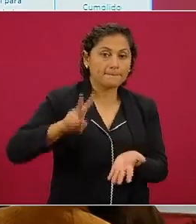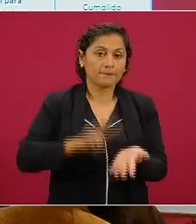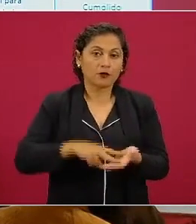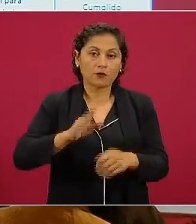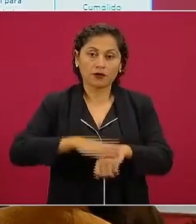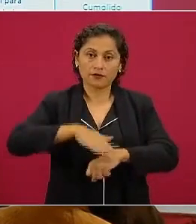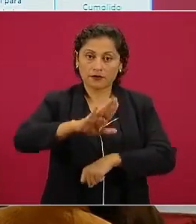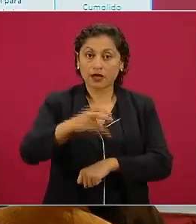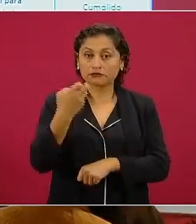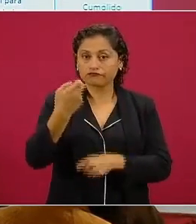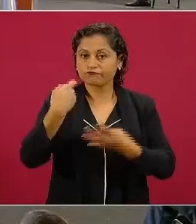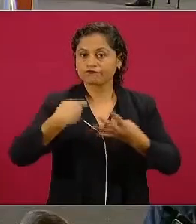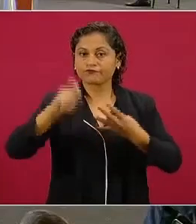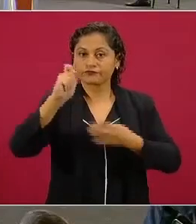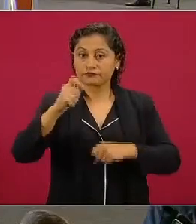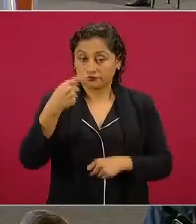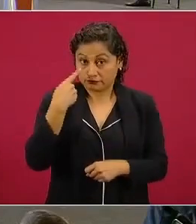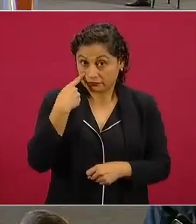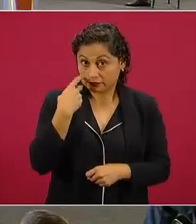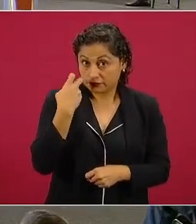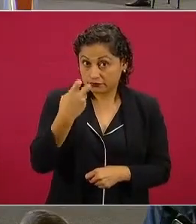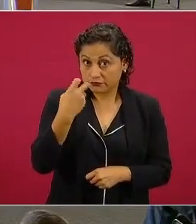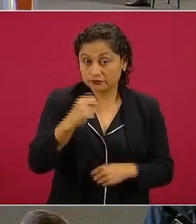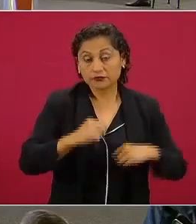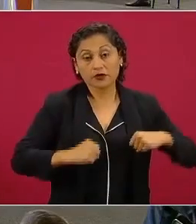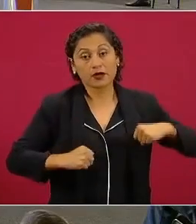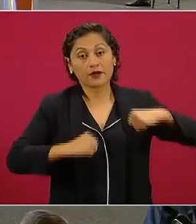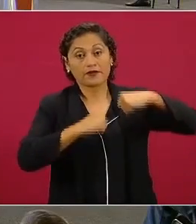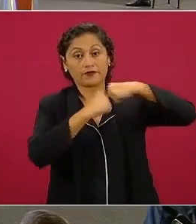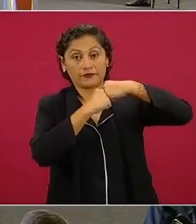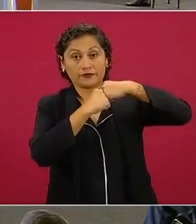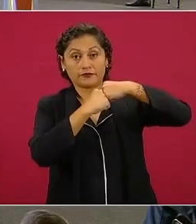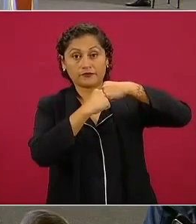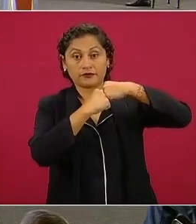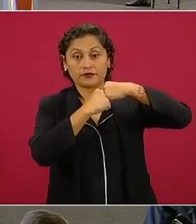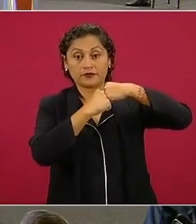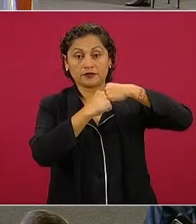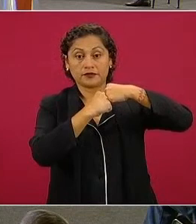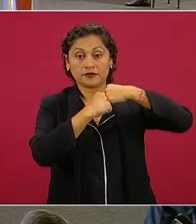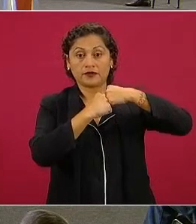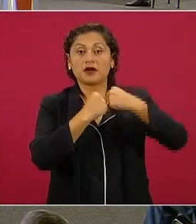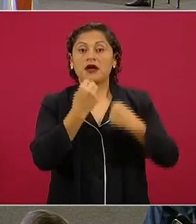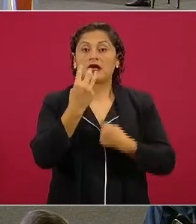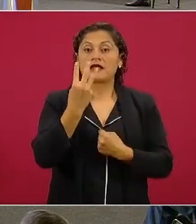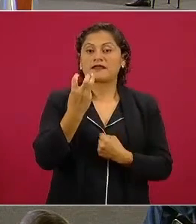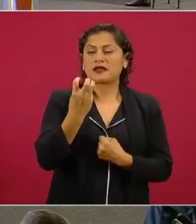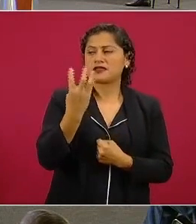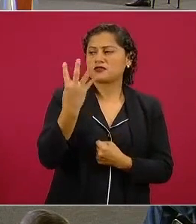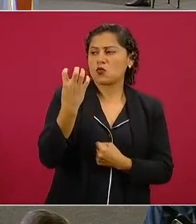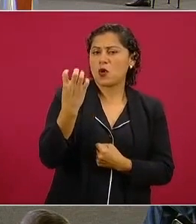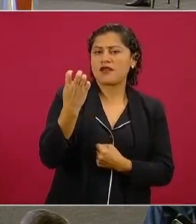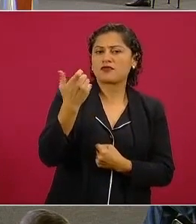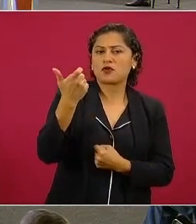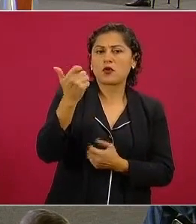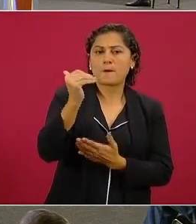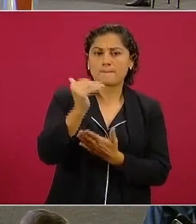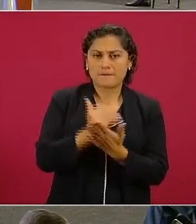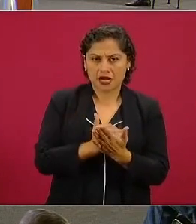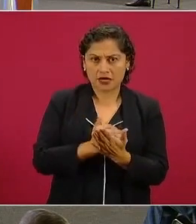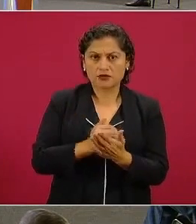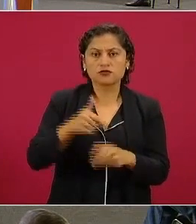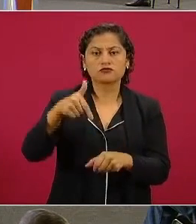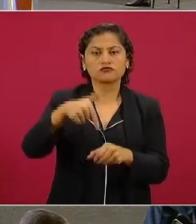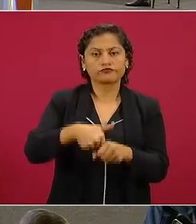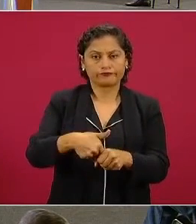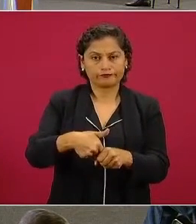en la frontera son 3, 4 pesos menos el precio de la gasolina por poner un ejemplo